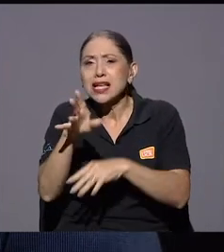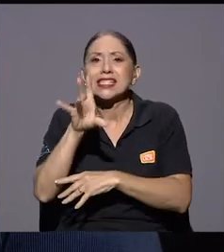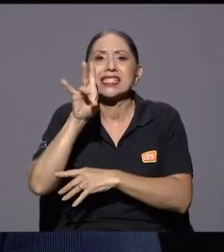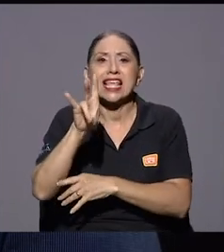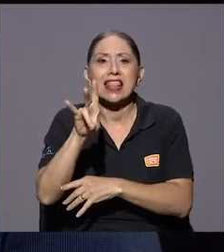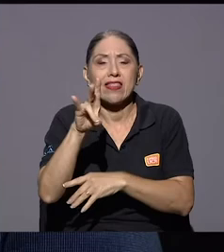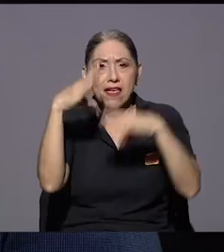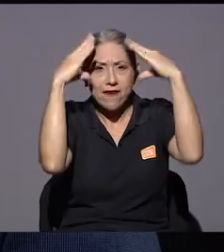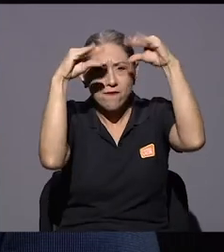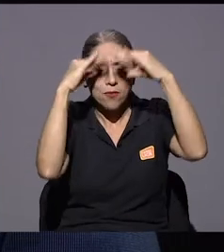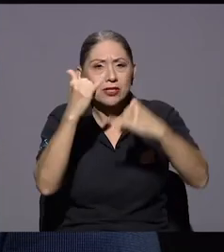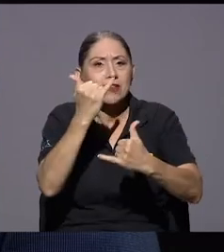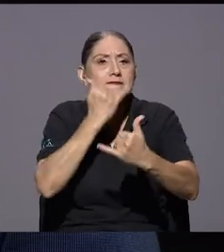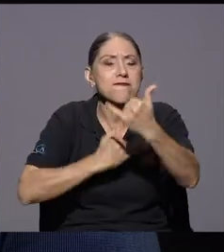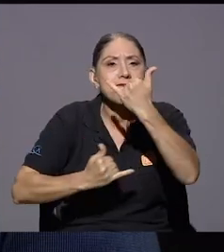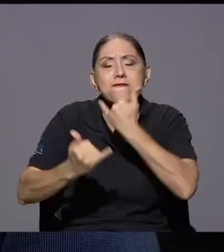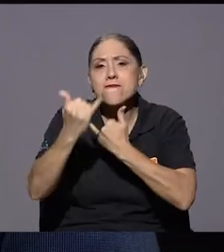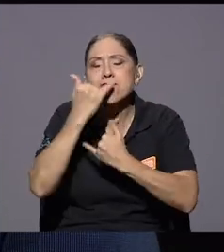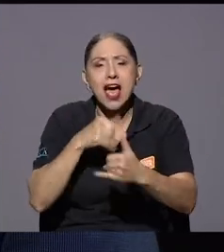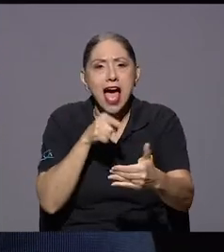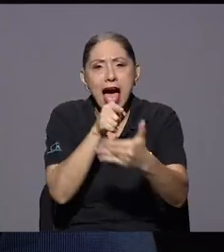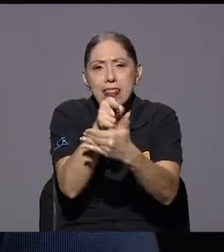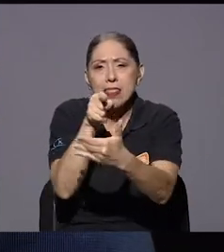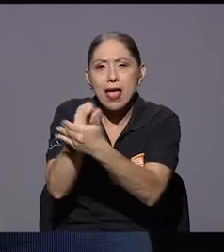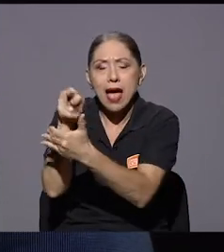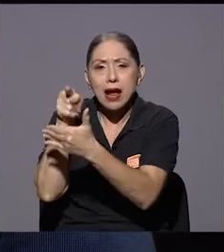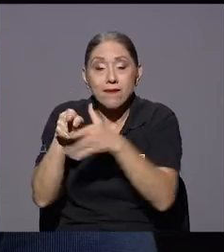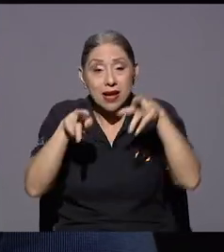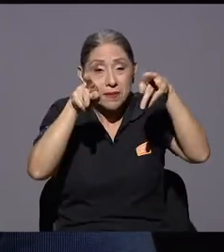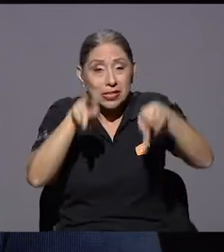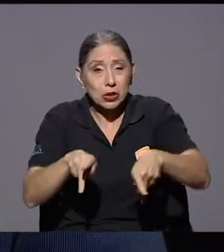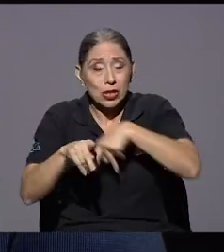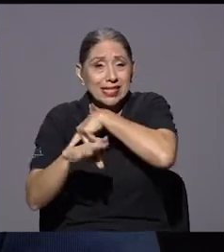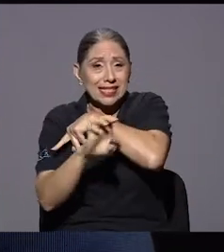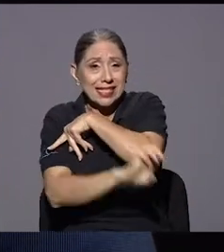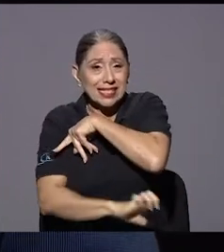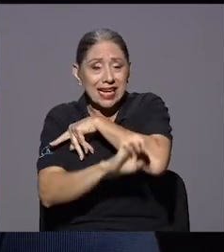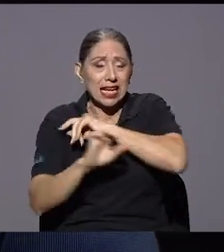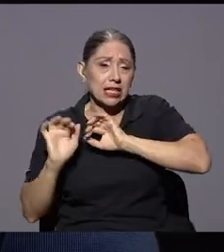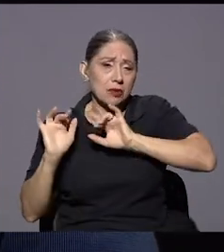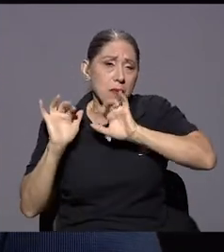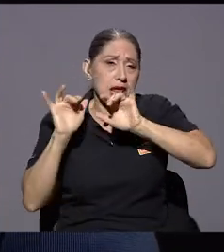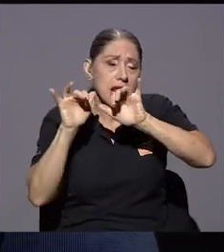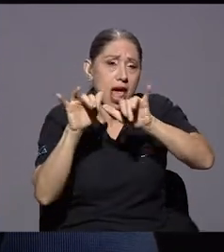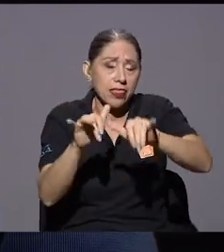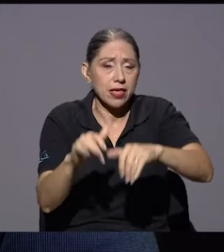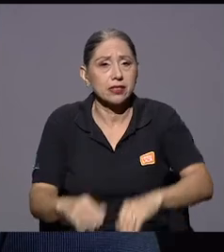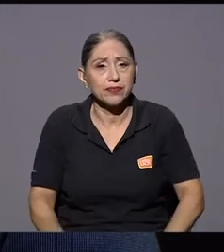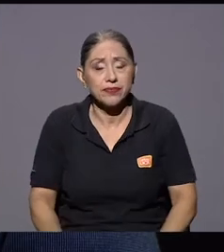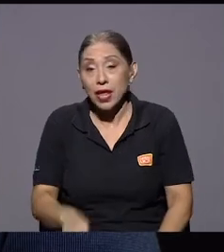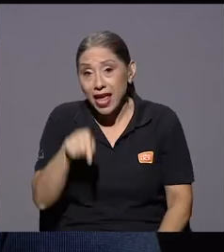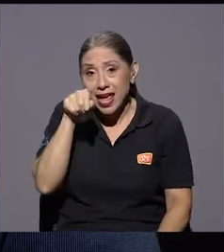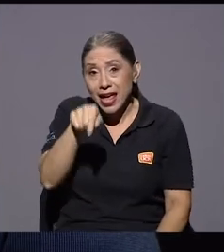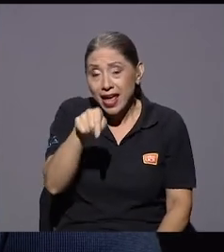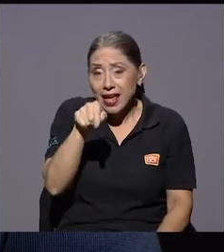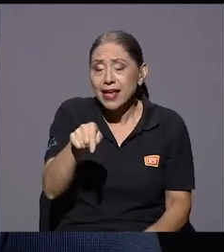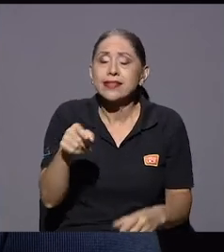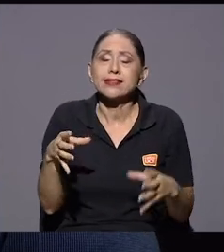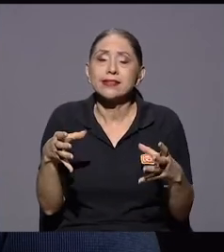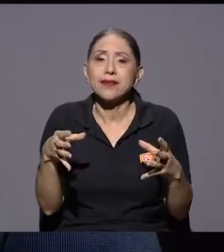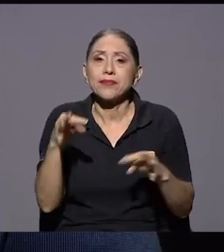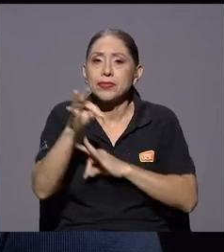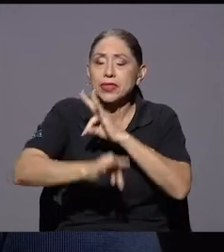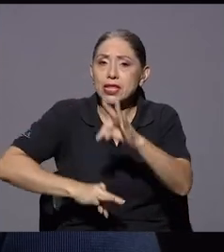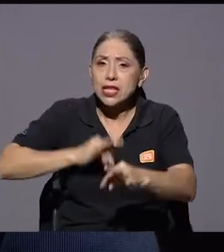a las poblaciones migrantes y desde ahí se llevó o sea se logró sacar ese movimiento o este